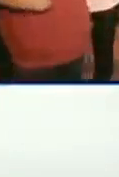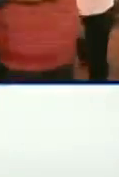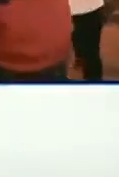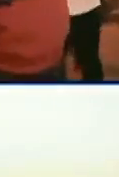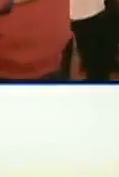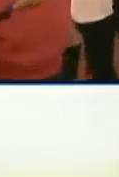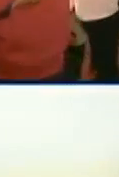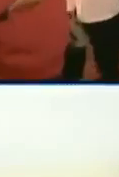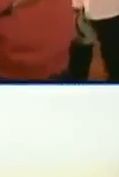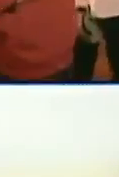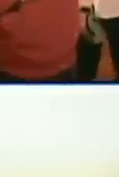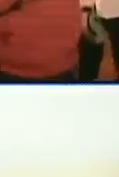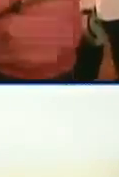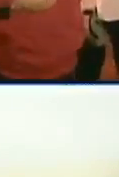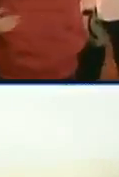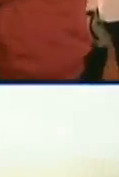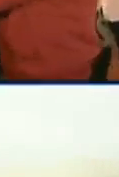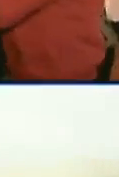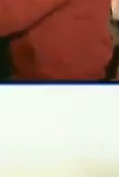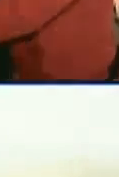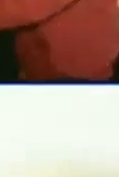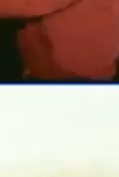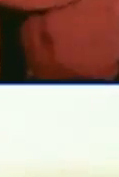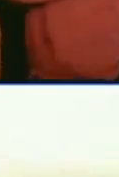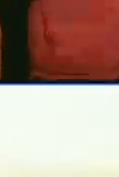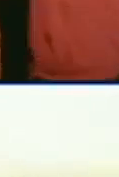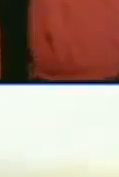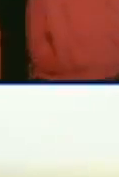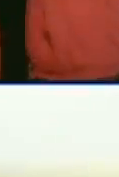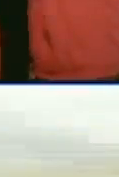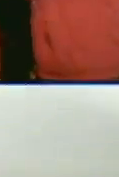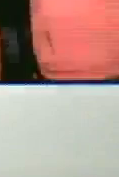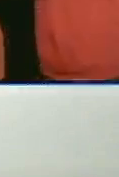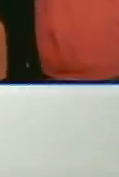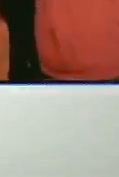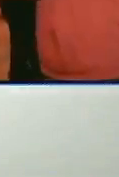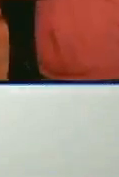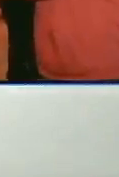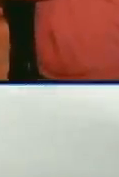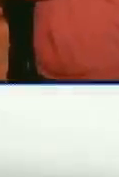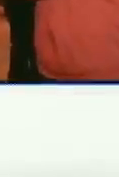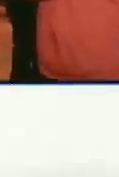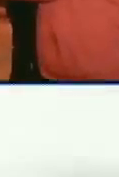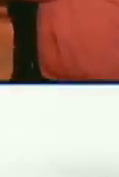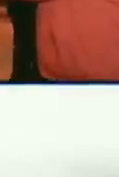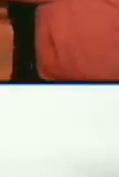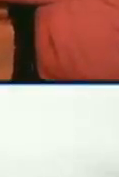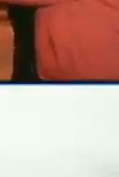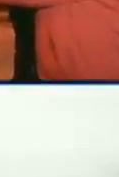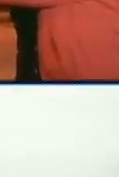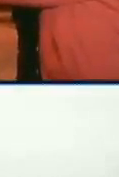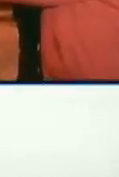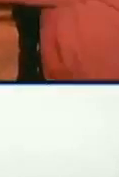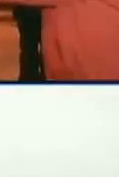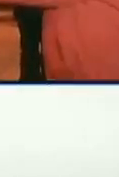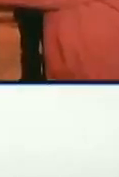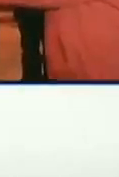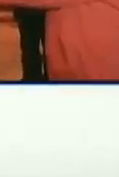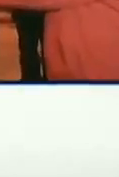presidente Daniel Ortega Saavedra y de la compañera